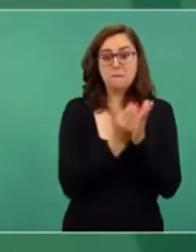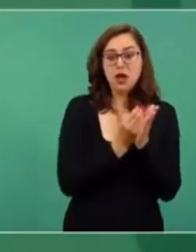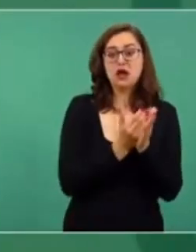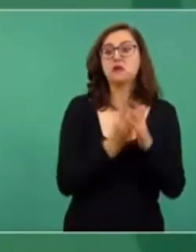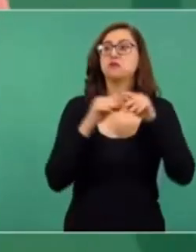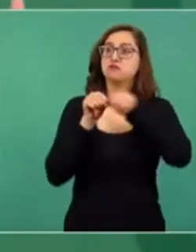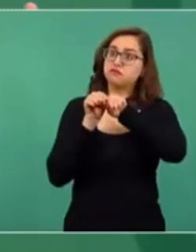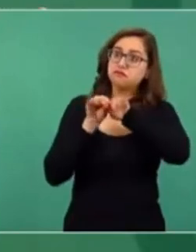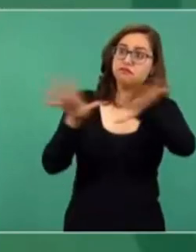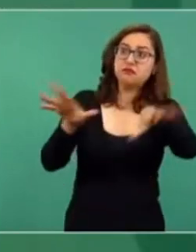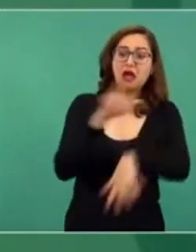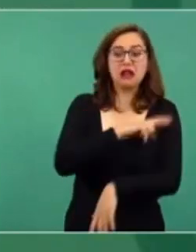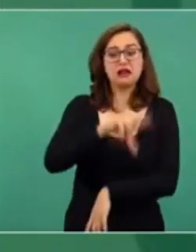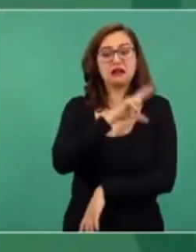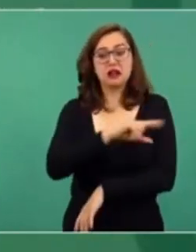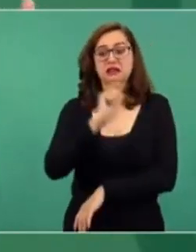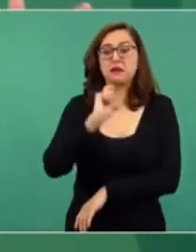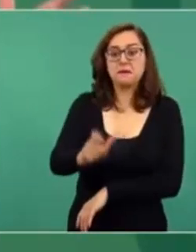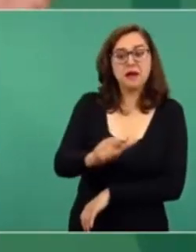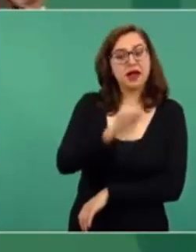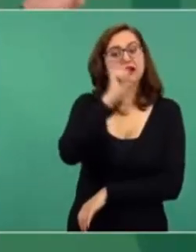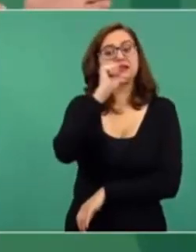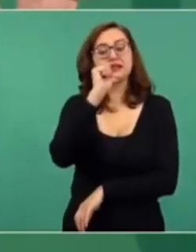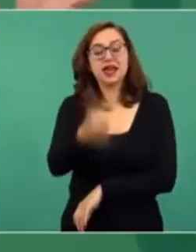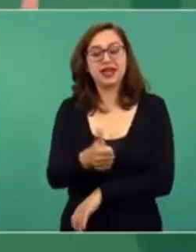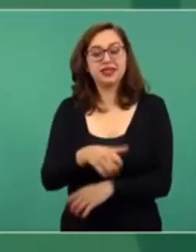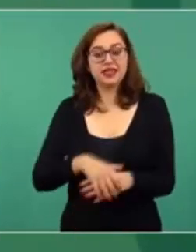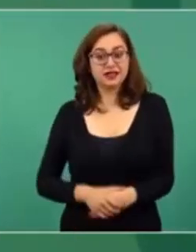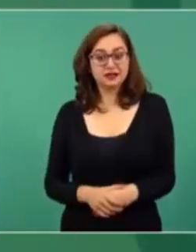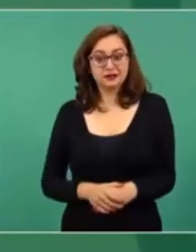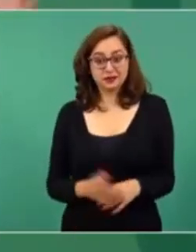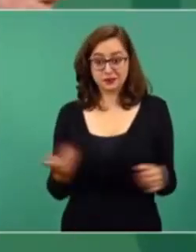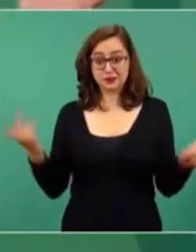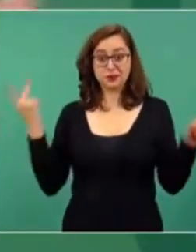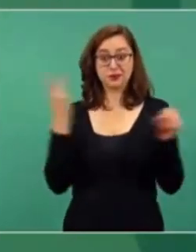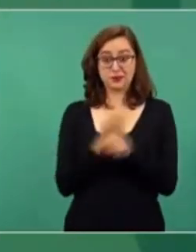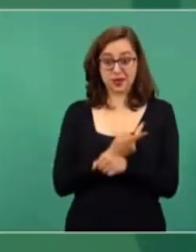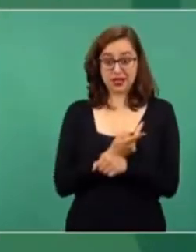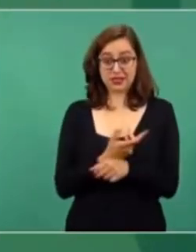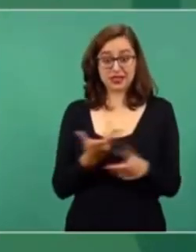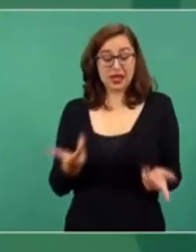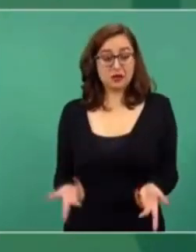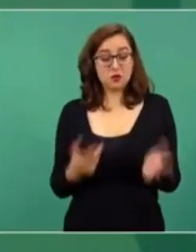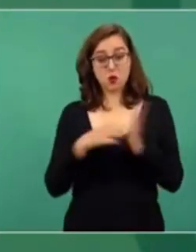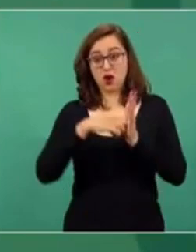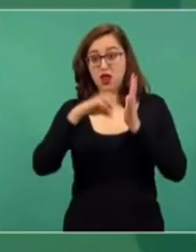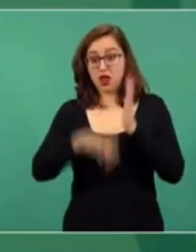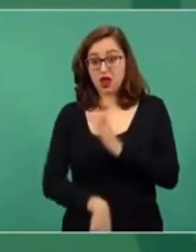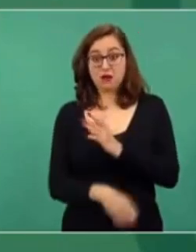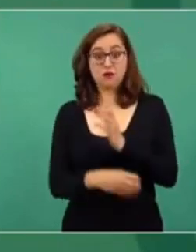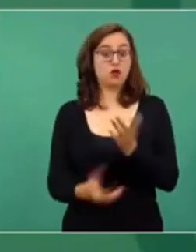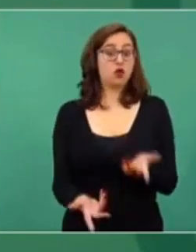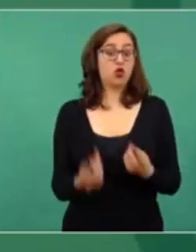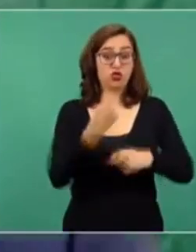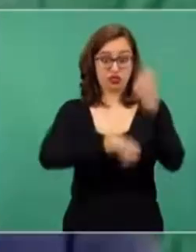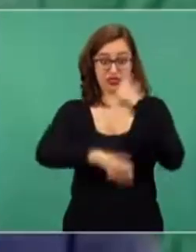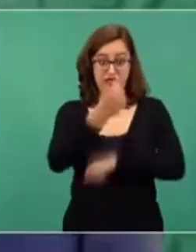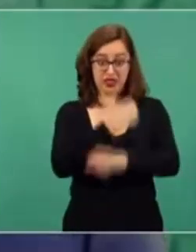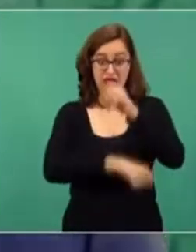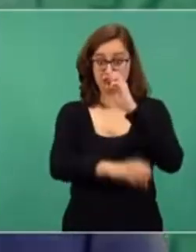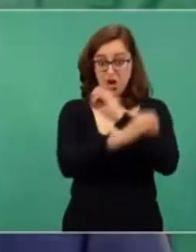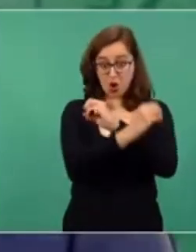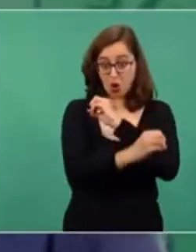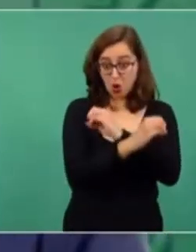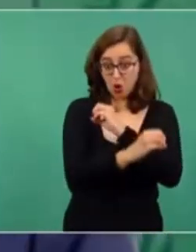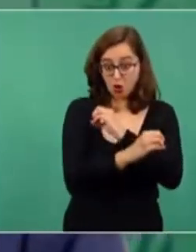pues entonces empresas comerciales como Oxxo, para ser claros,